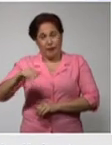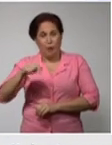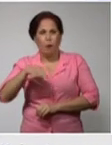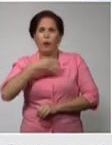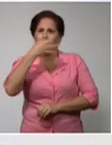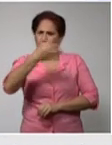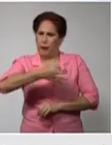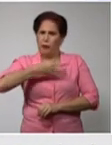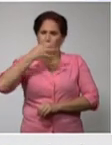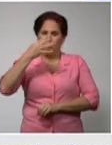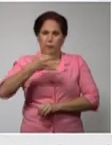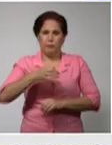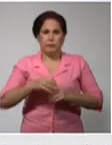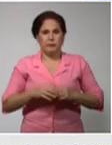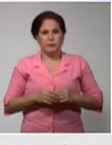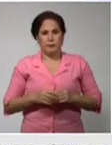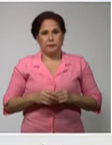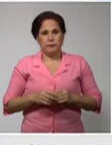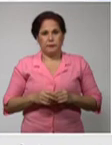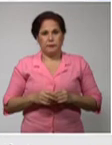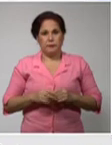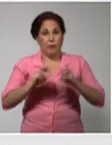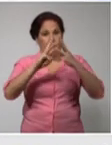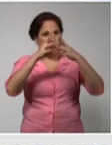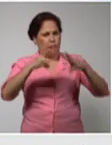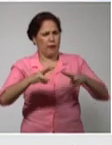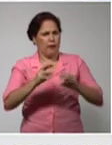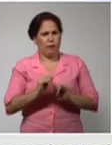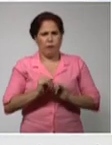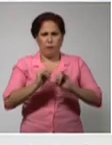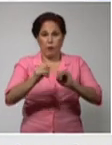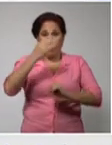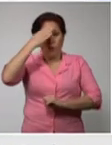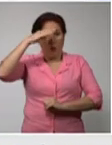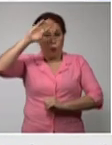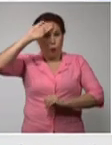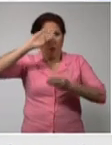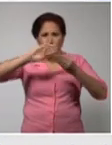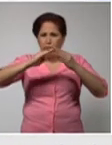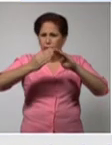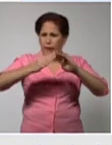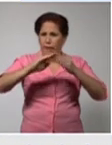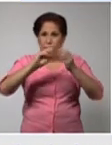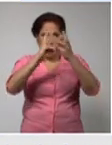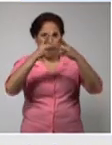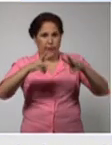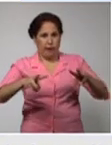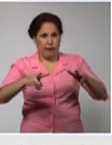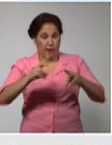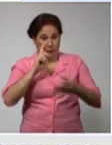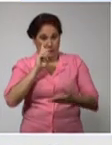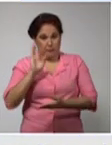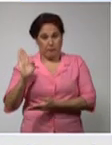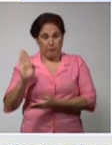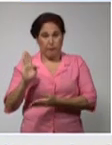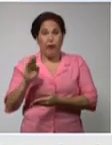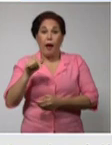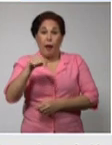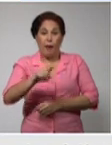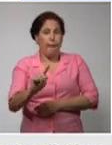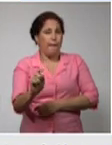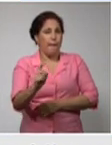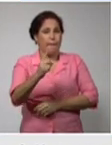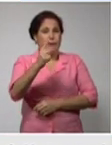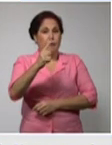trasciende en medios de prensa digitales la noticia la da Cuba Debate y si nos ayudan podemos mostrarla nace la primera